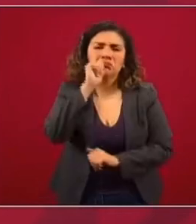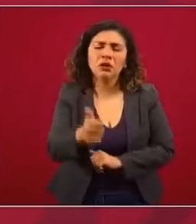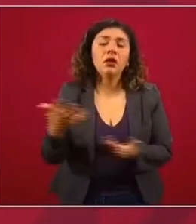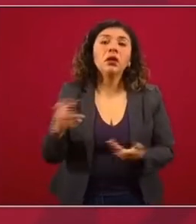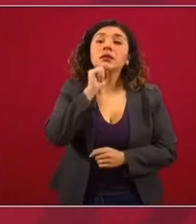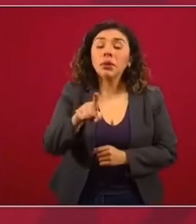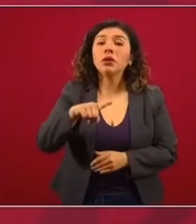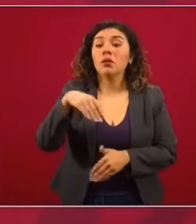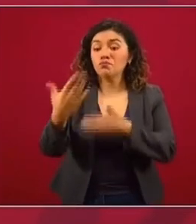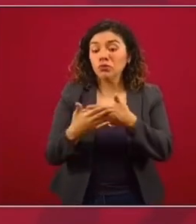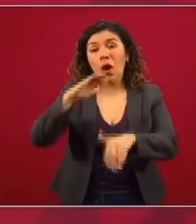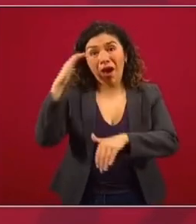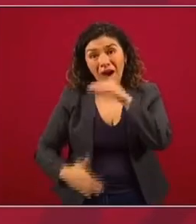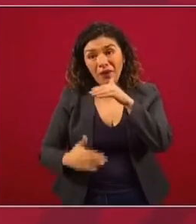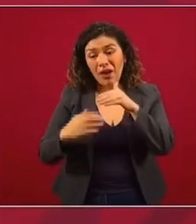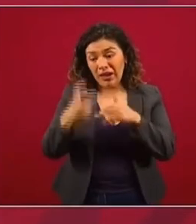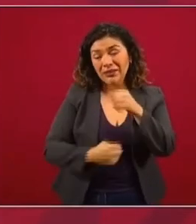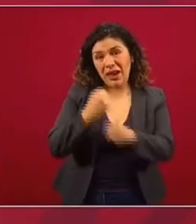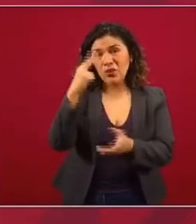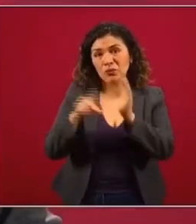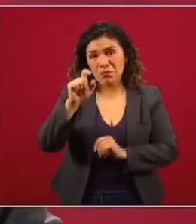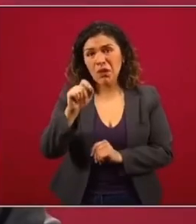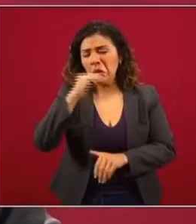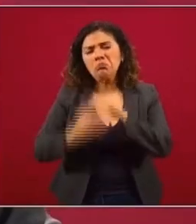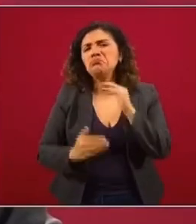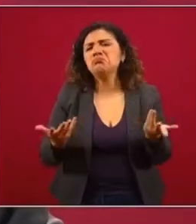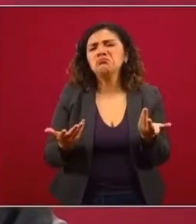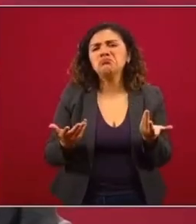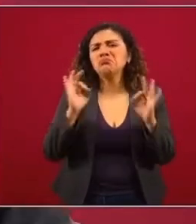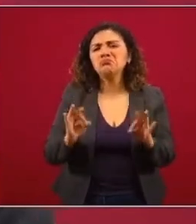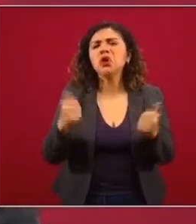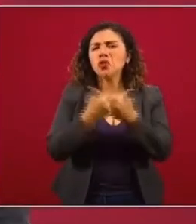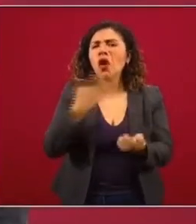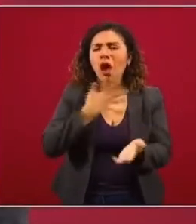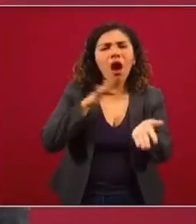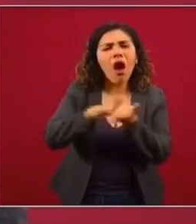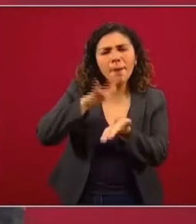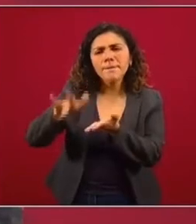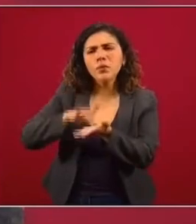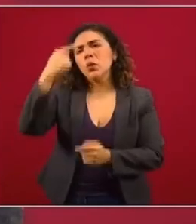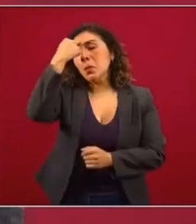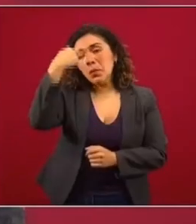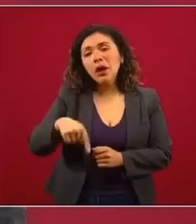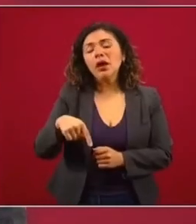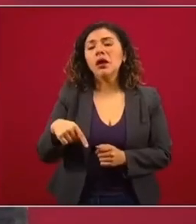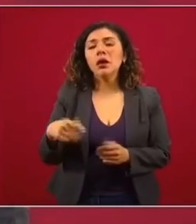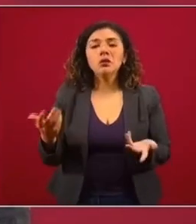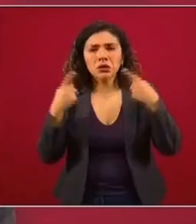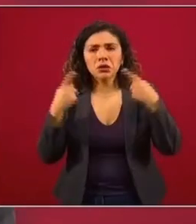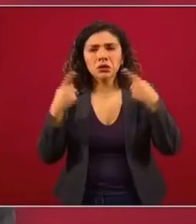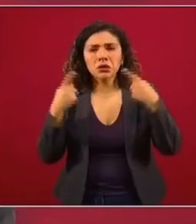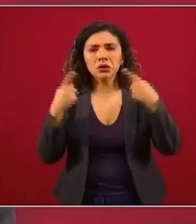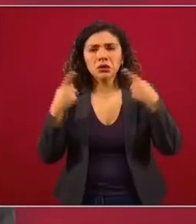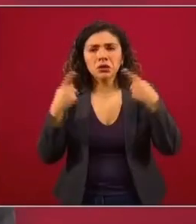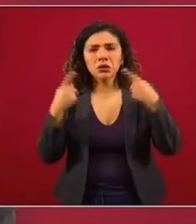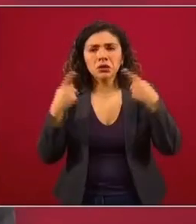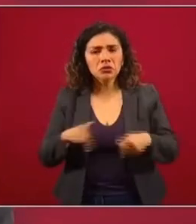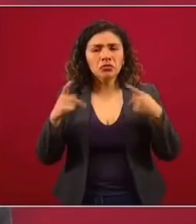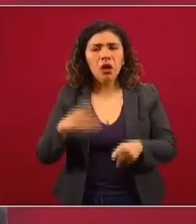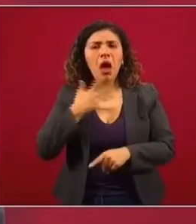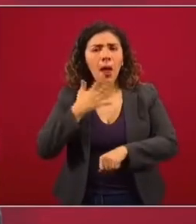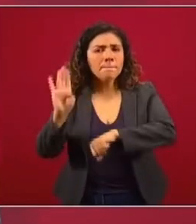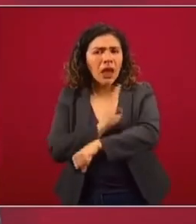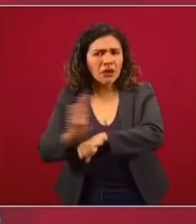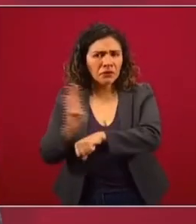y que vamos a terminar el año con apoyos a toda la población que está